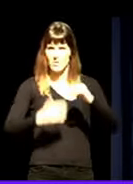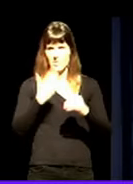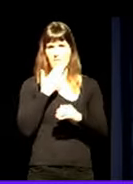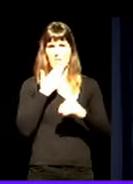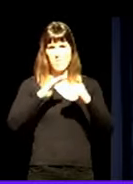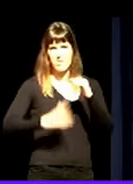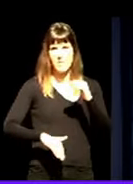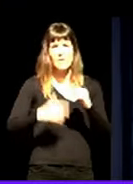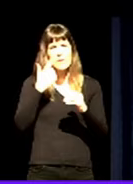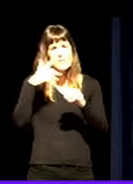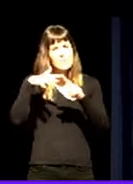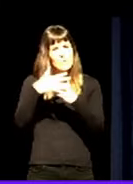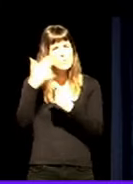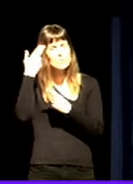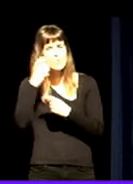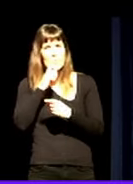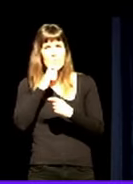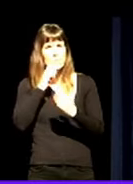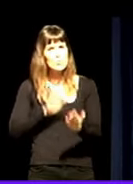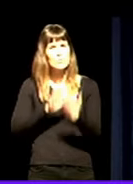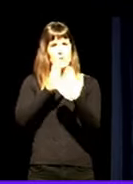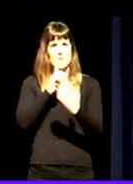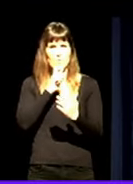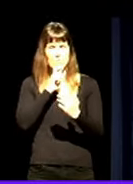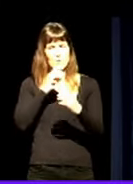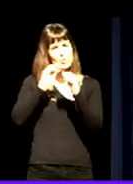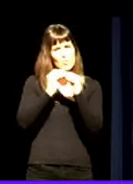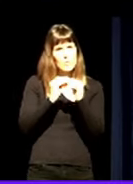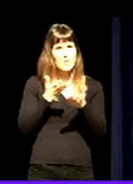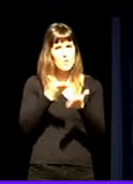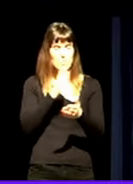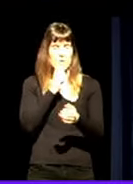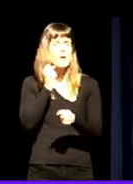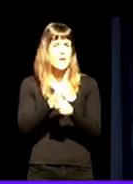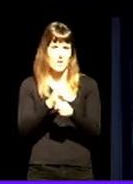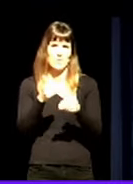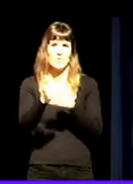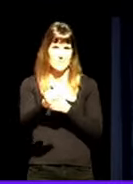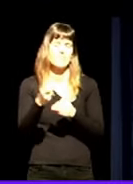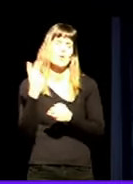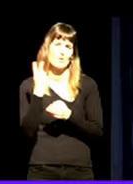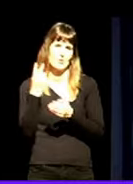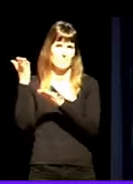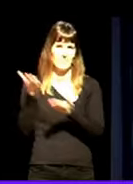aien aurrean ekiteko. Aurrean duzuen, erronka azaltzela datoz, Jon eta Aitor.